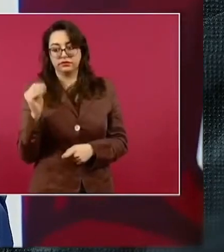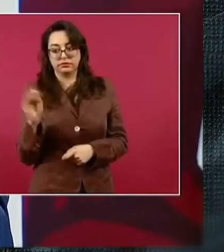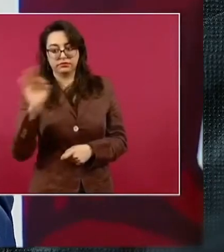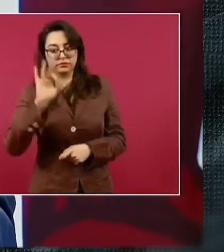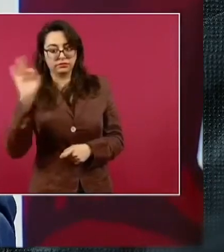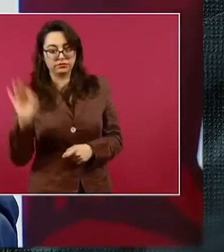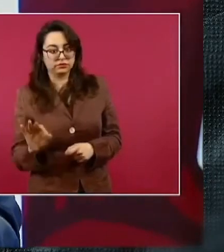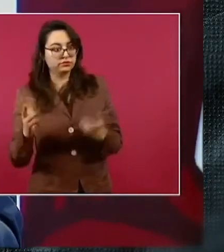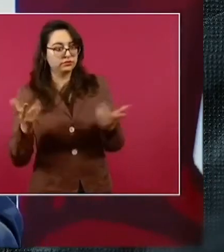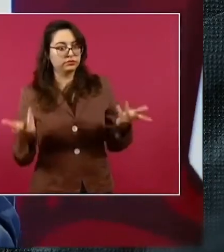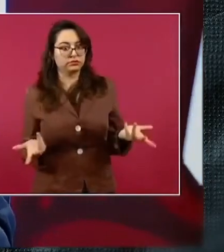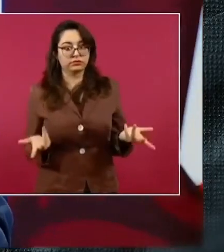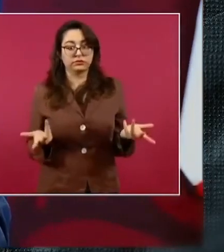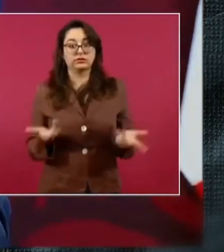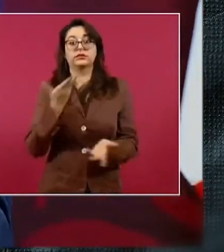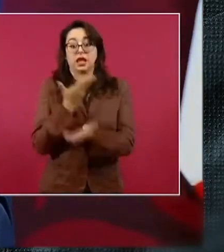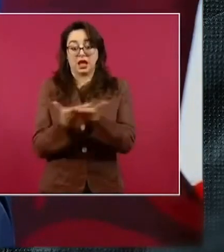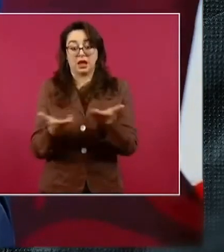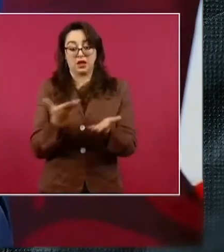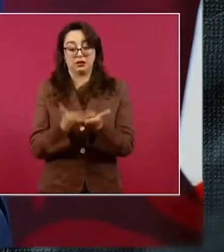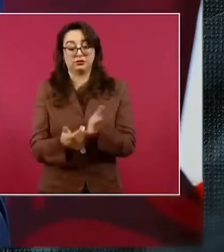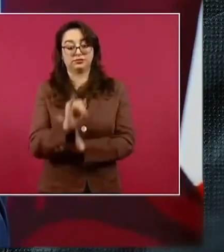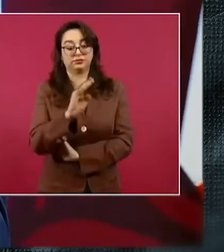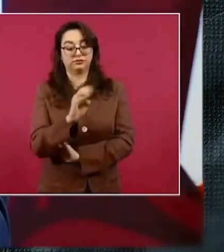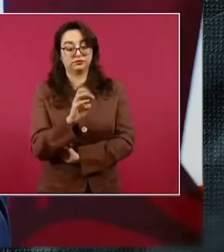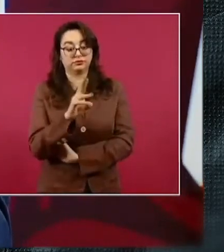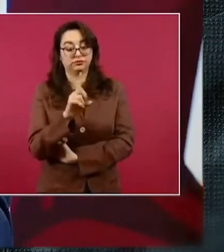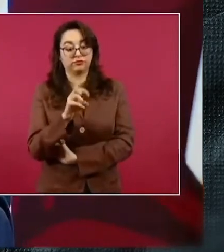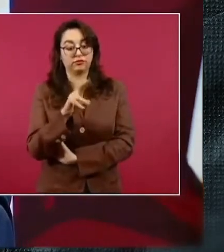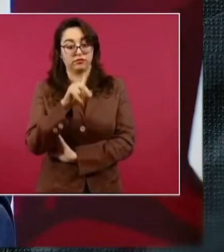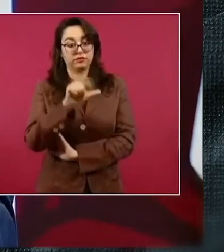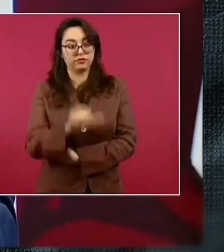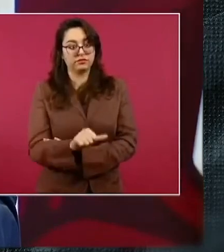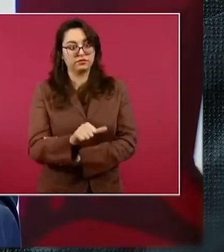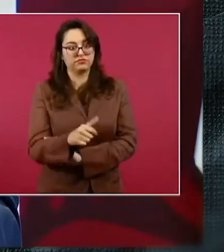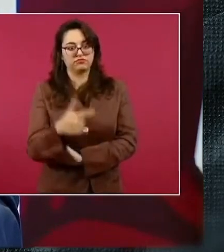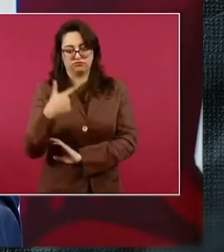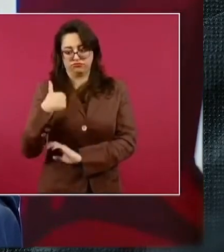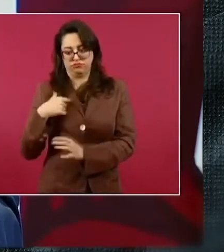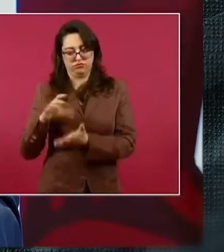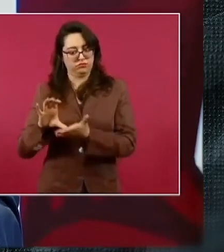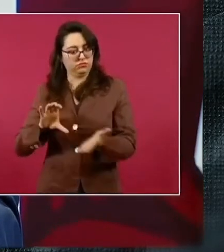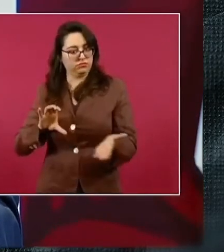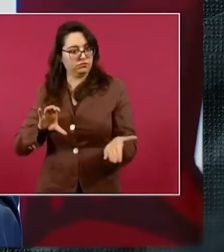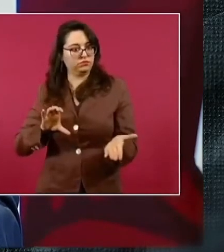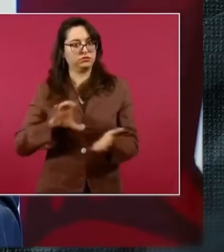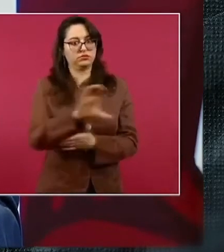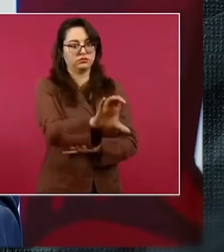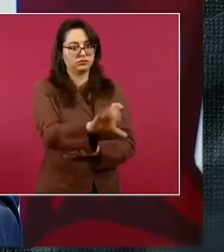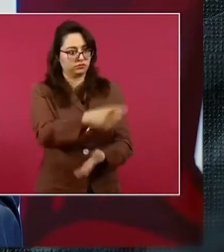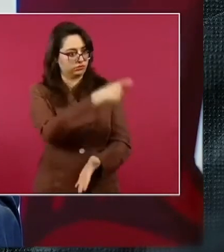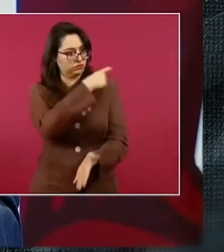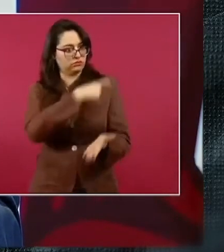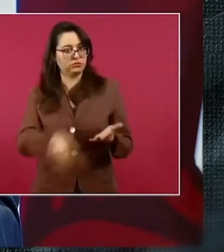ese 39 se convierte en 55. Por eso hablo de nacionalización.